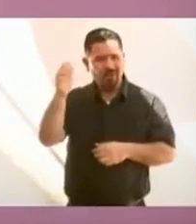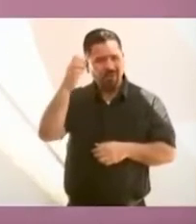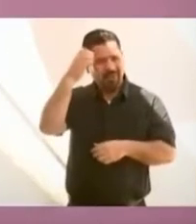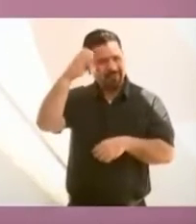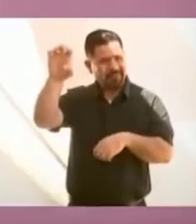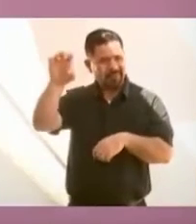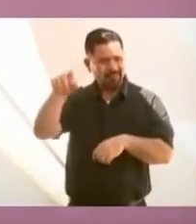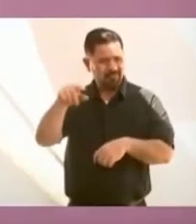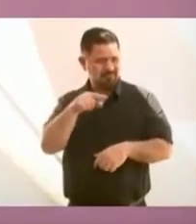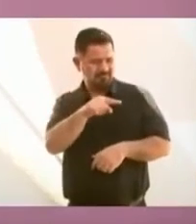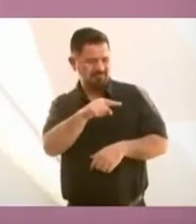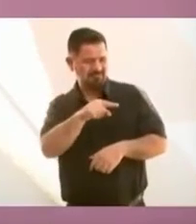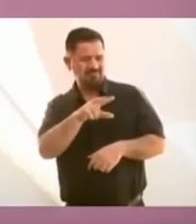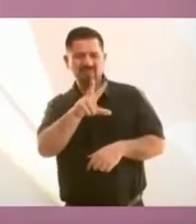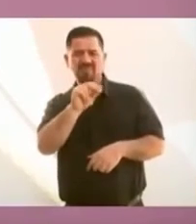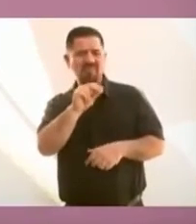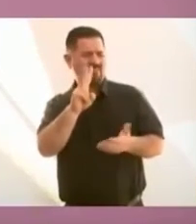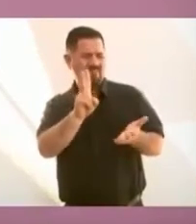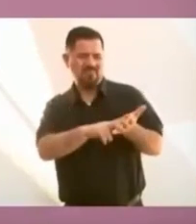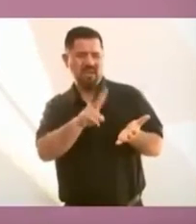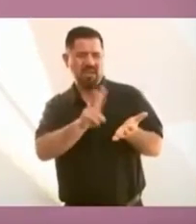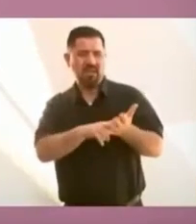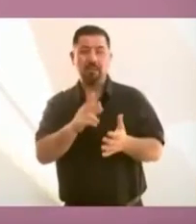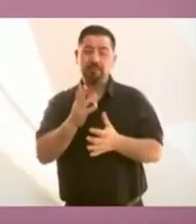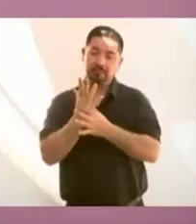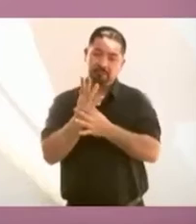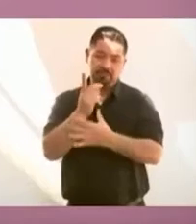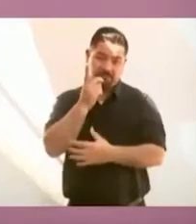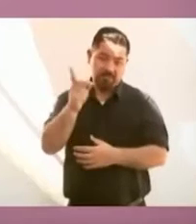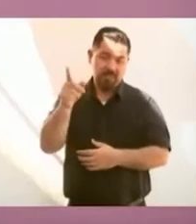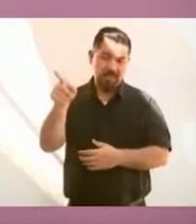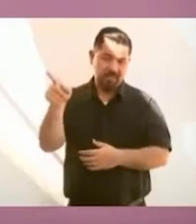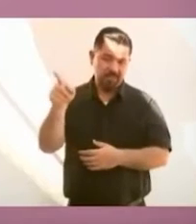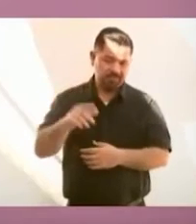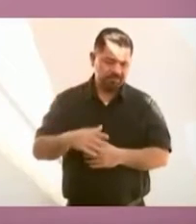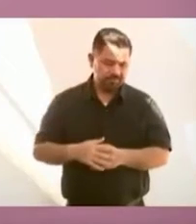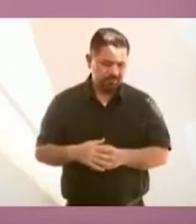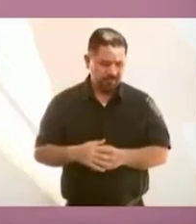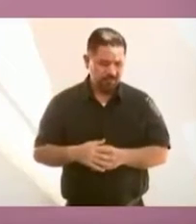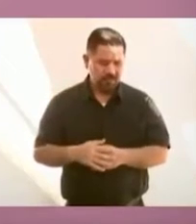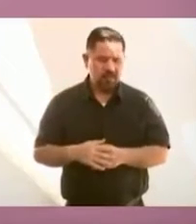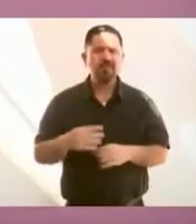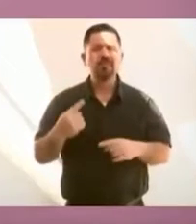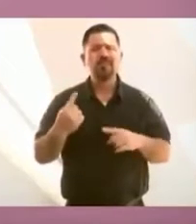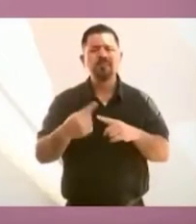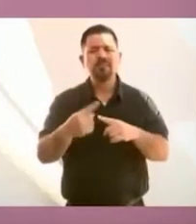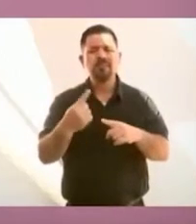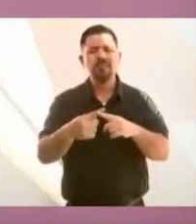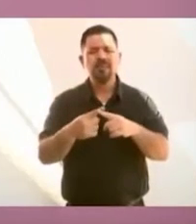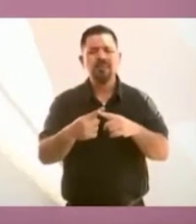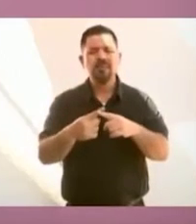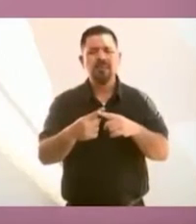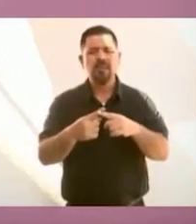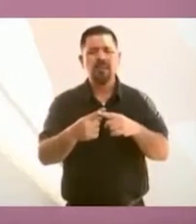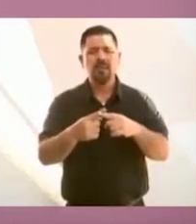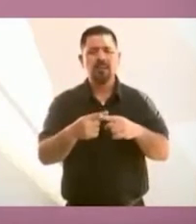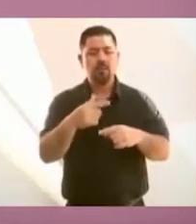ningún valor la grandeza cultural